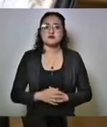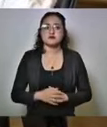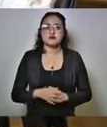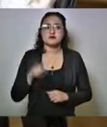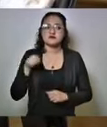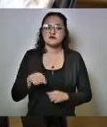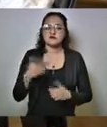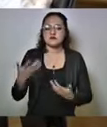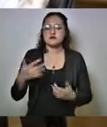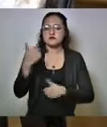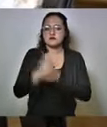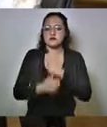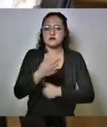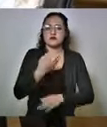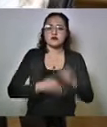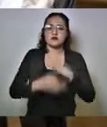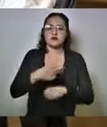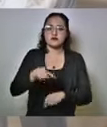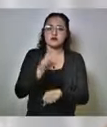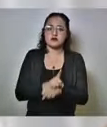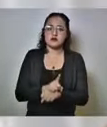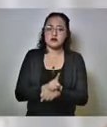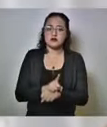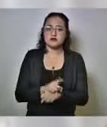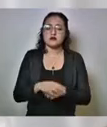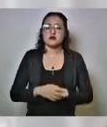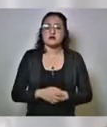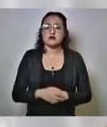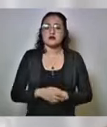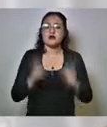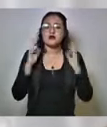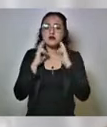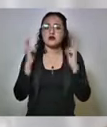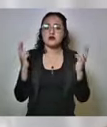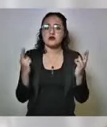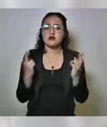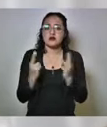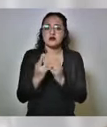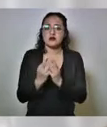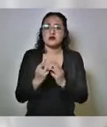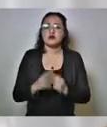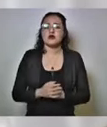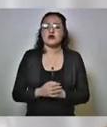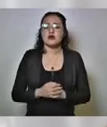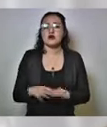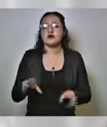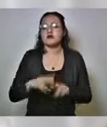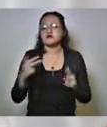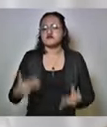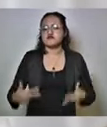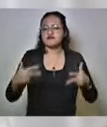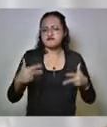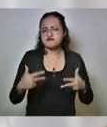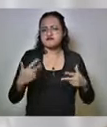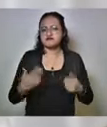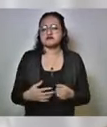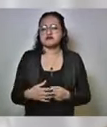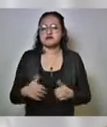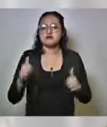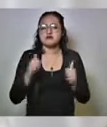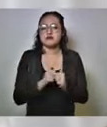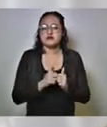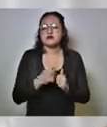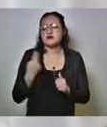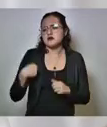Ella participa todos los días con nosotros en una reunión que por vía remota hacemos con